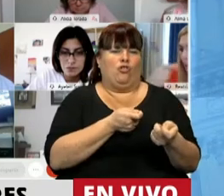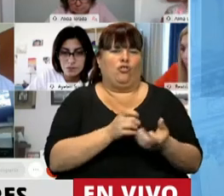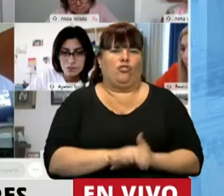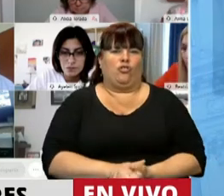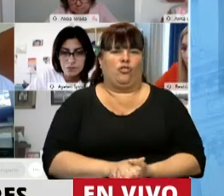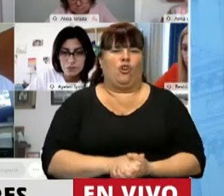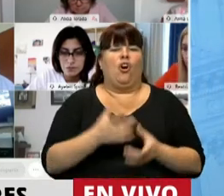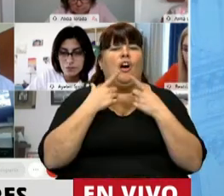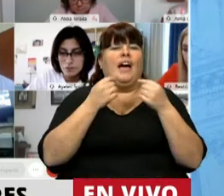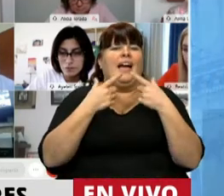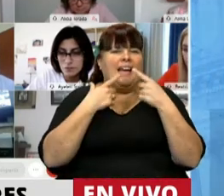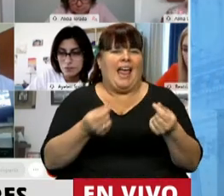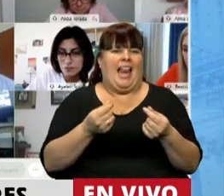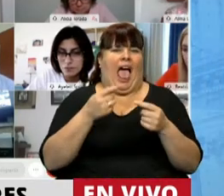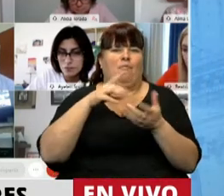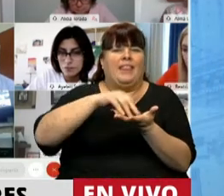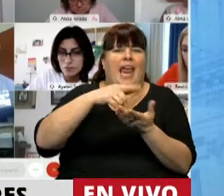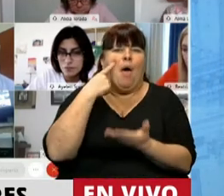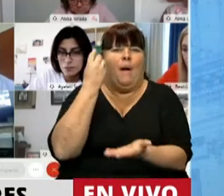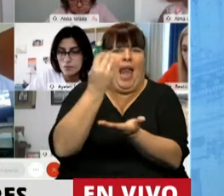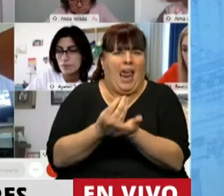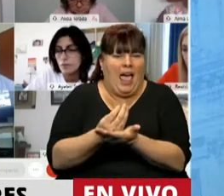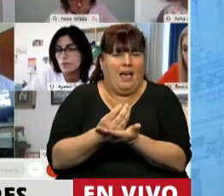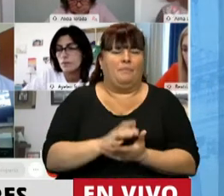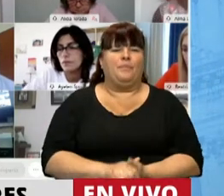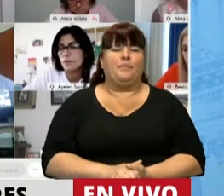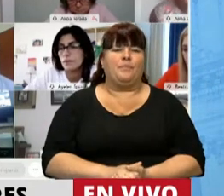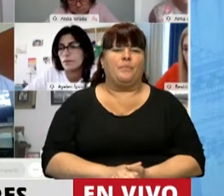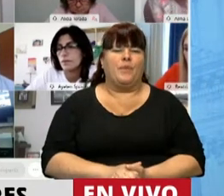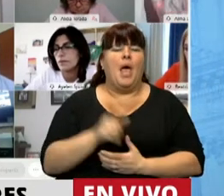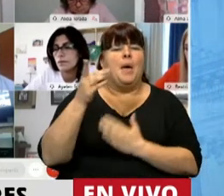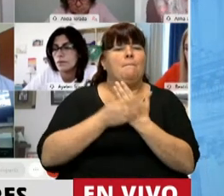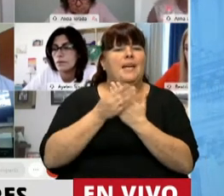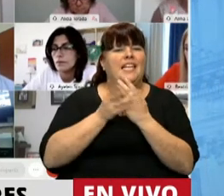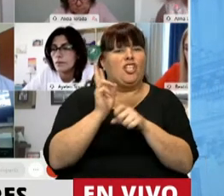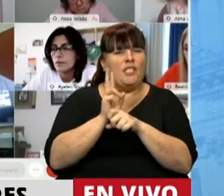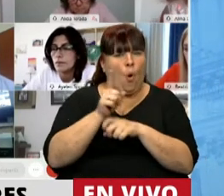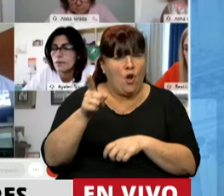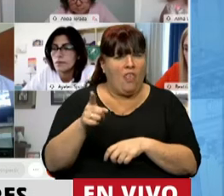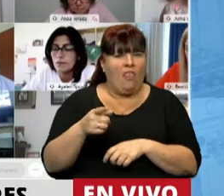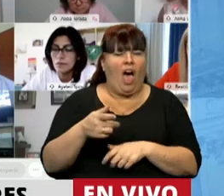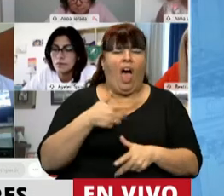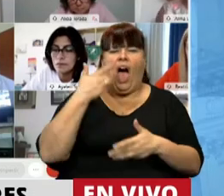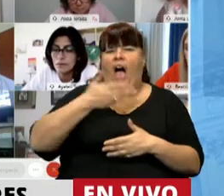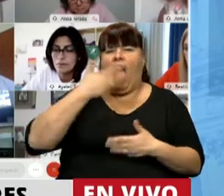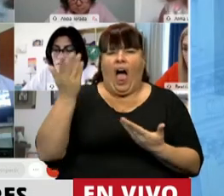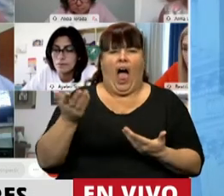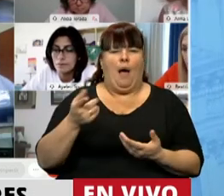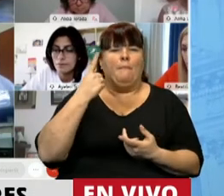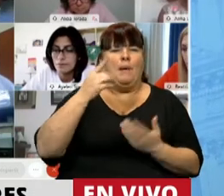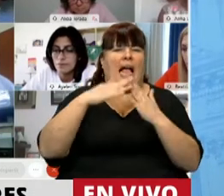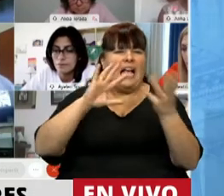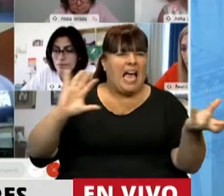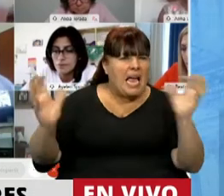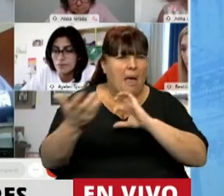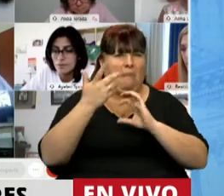el reclamo por tierra para vivir, el Ministro de Seguridad se despachó, después de quemar